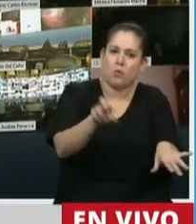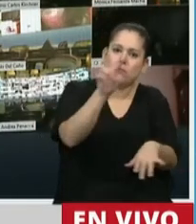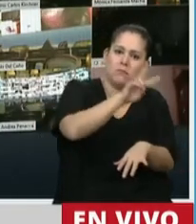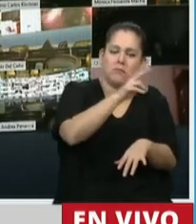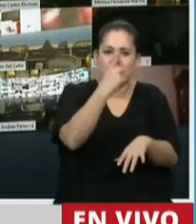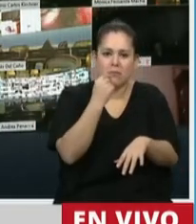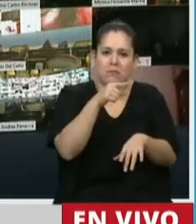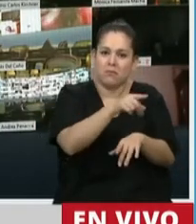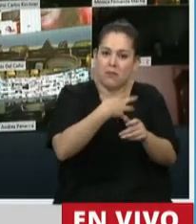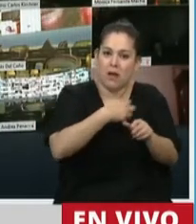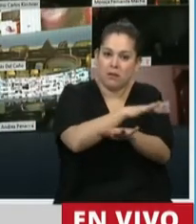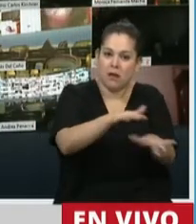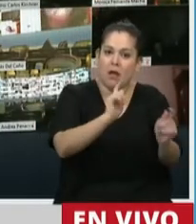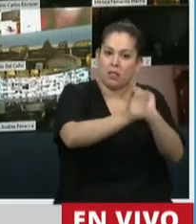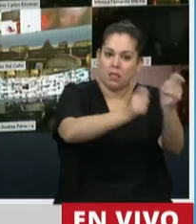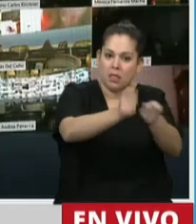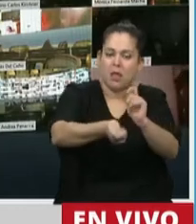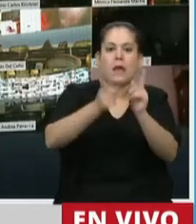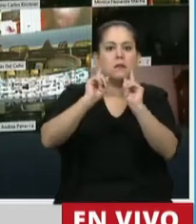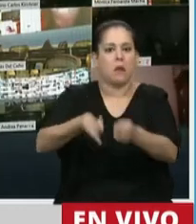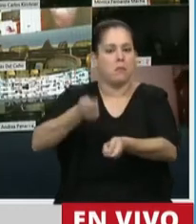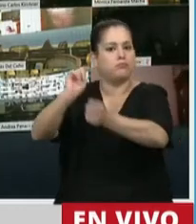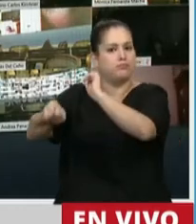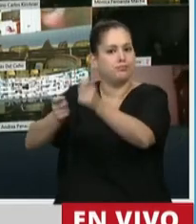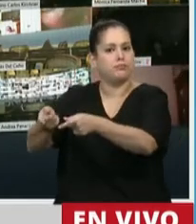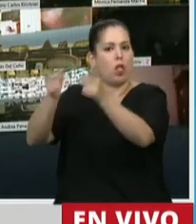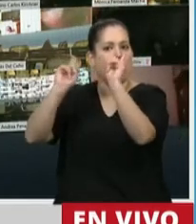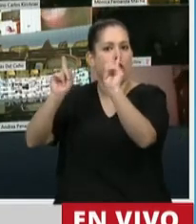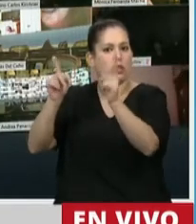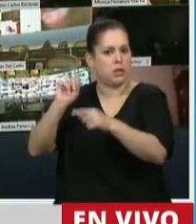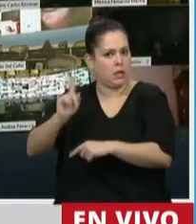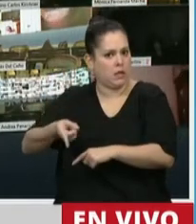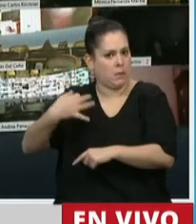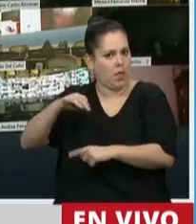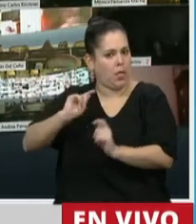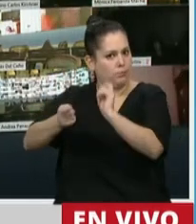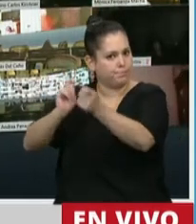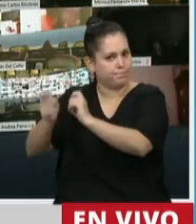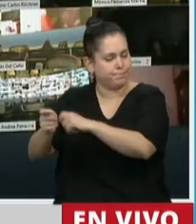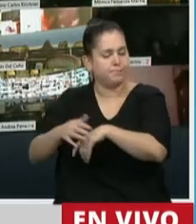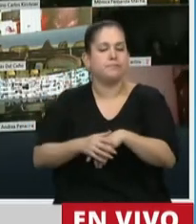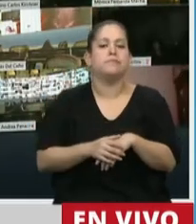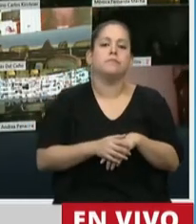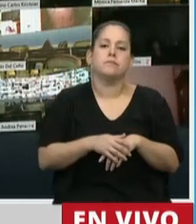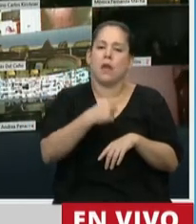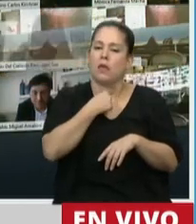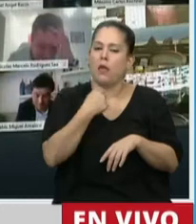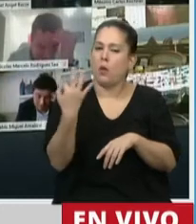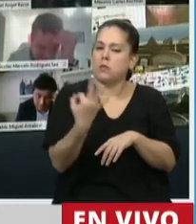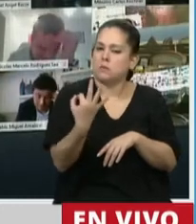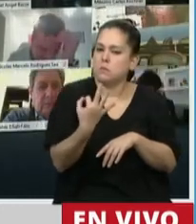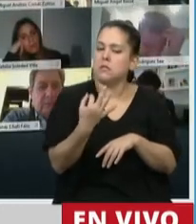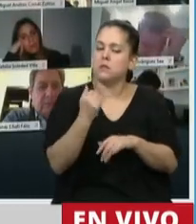sino también para las y los docentes. Y acá quiero hacer una cuestión especial